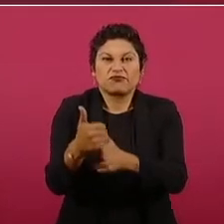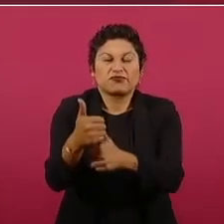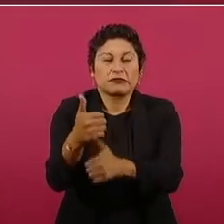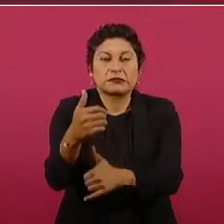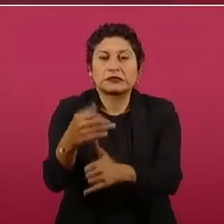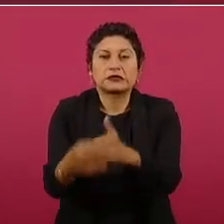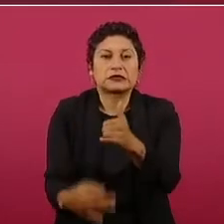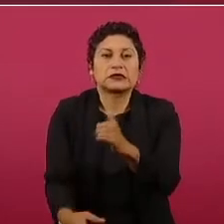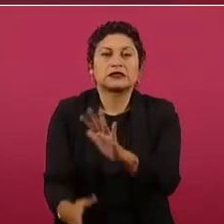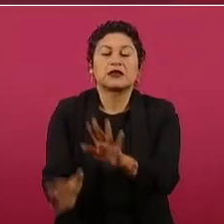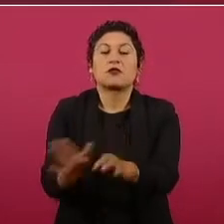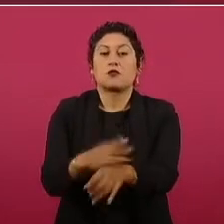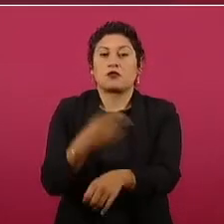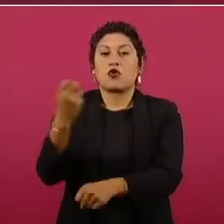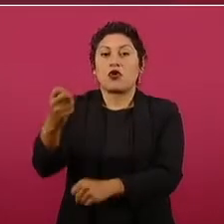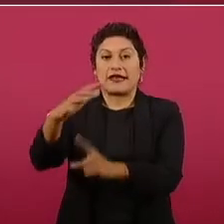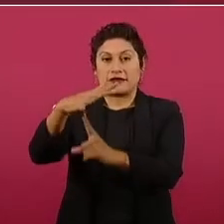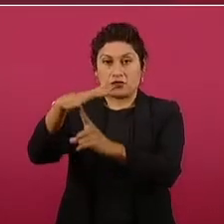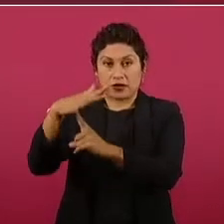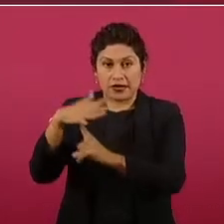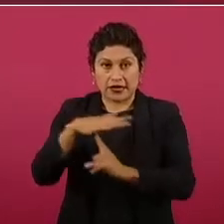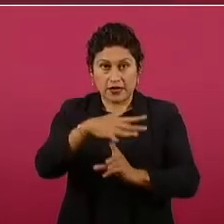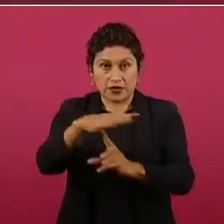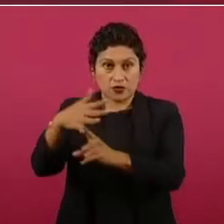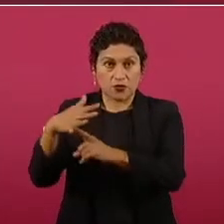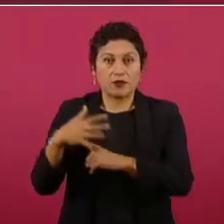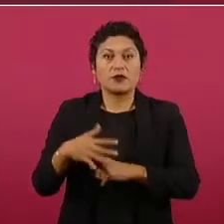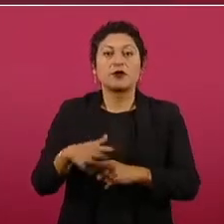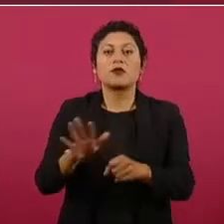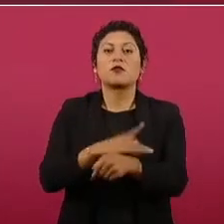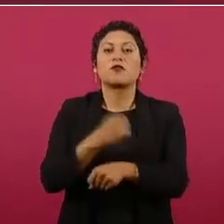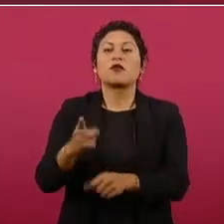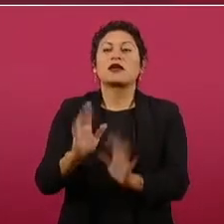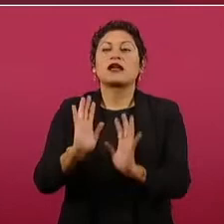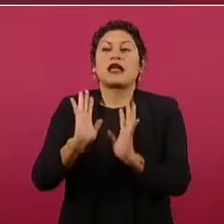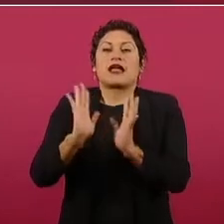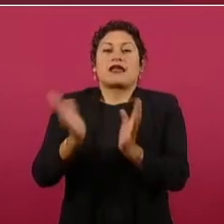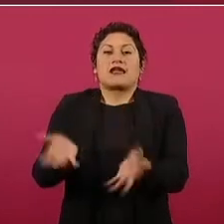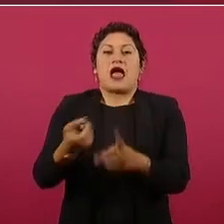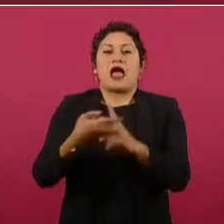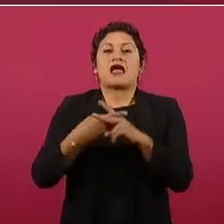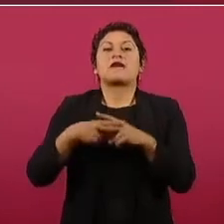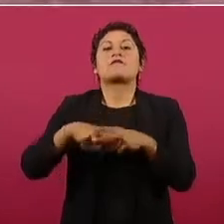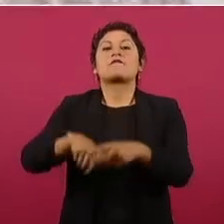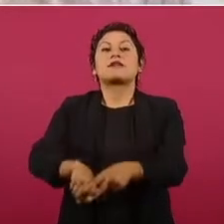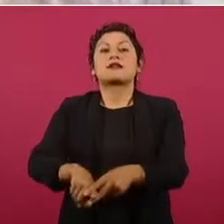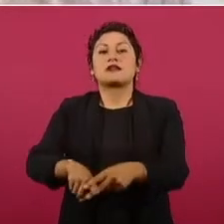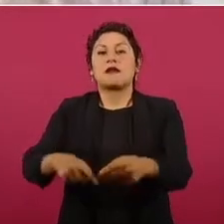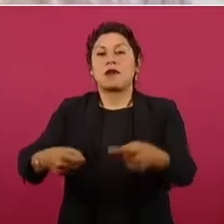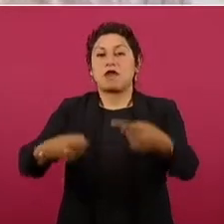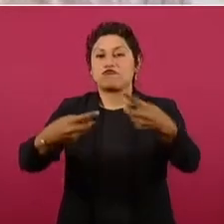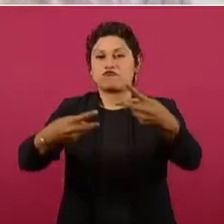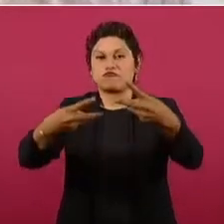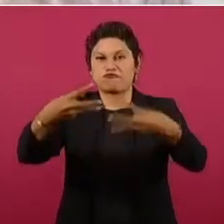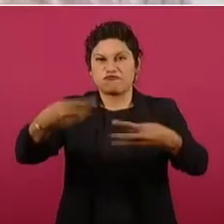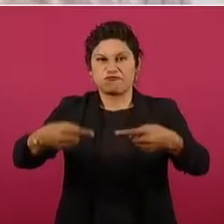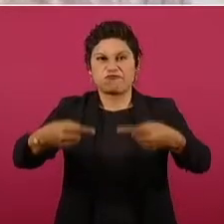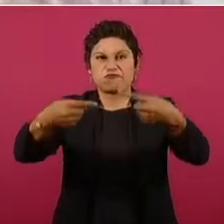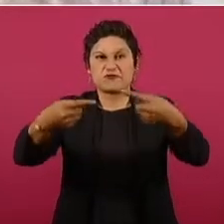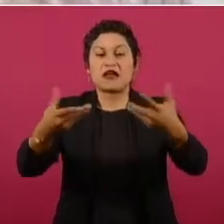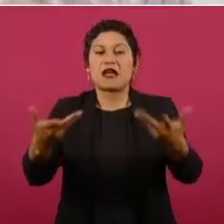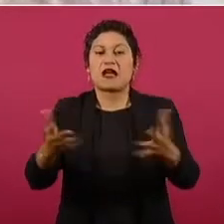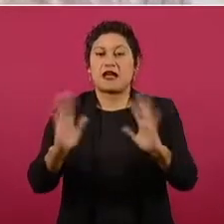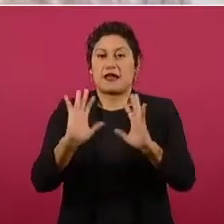helicóptero, porque estaba iniciando el playoff, están los juegos